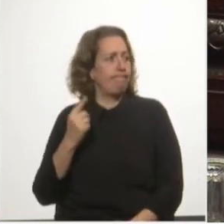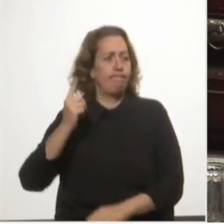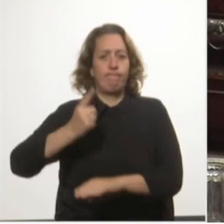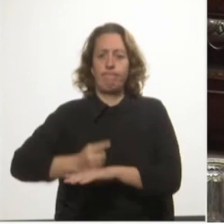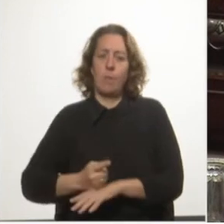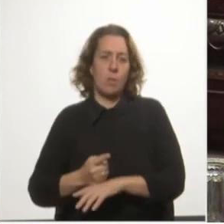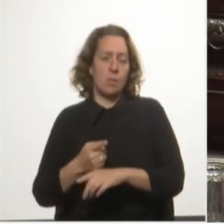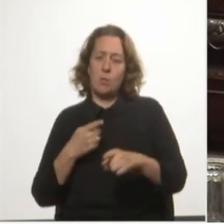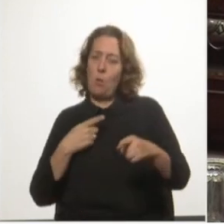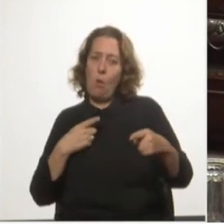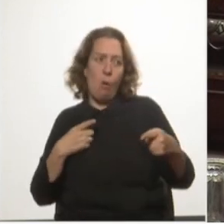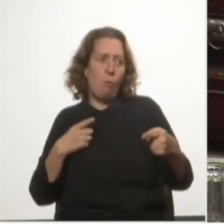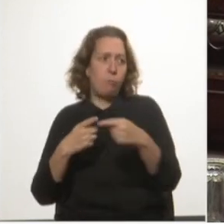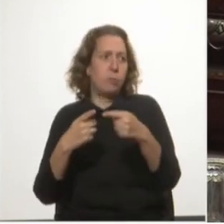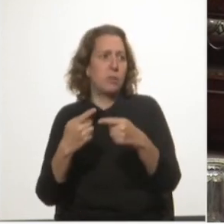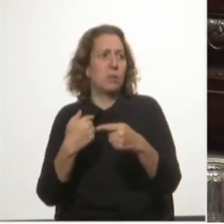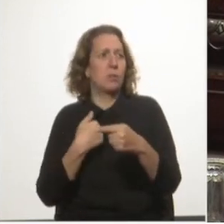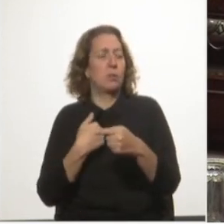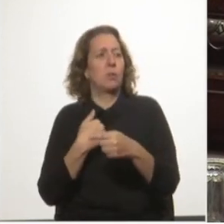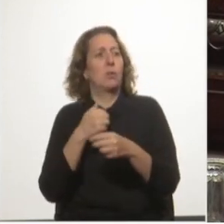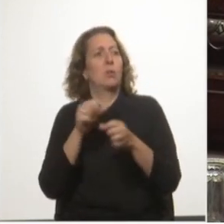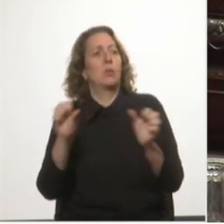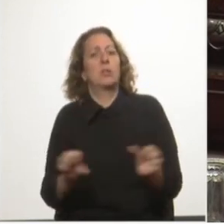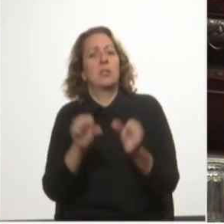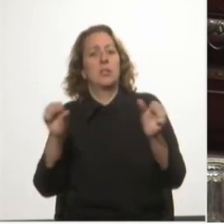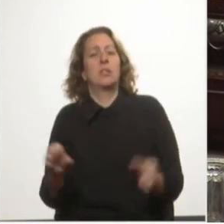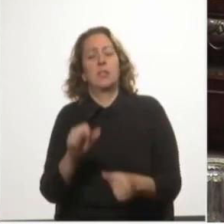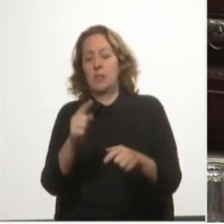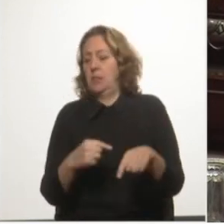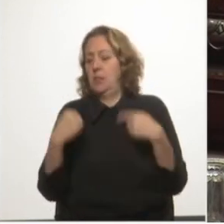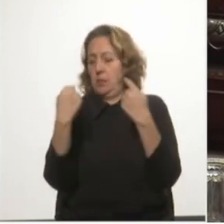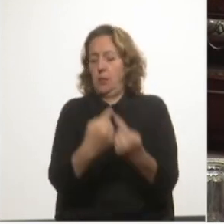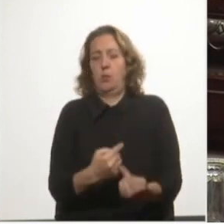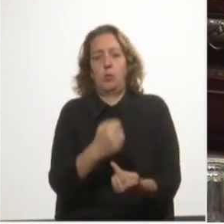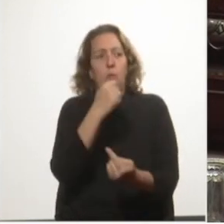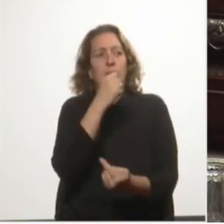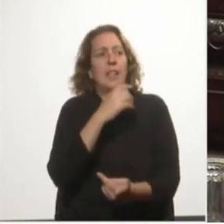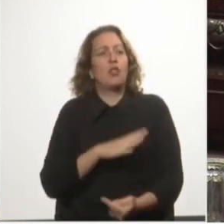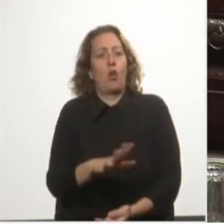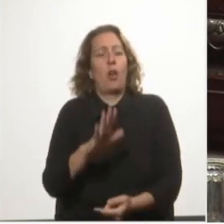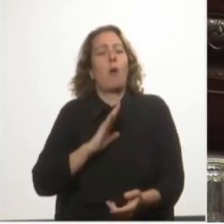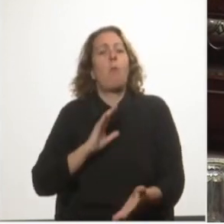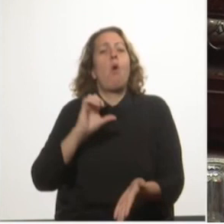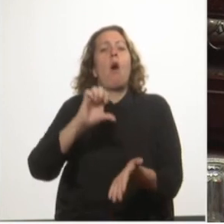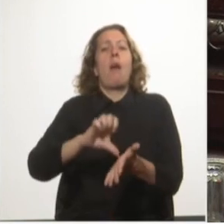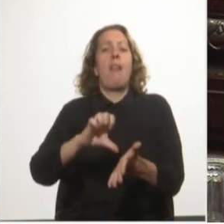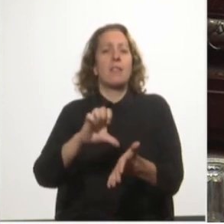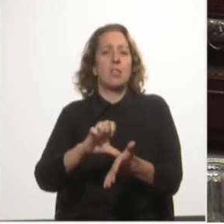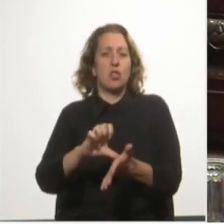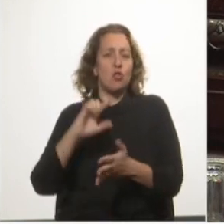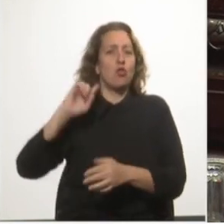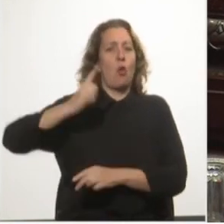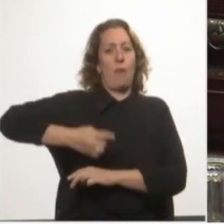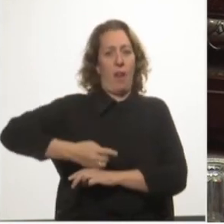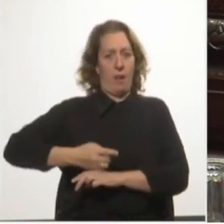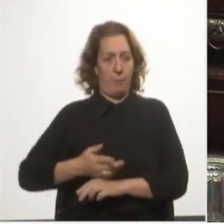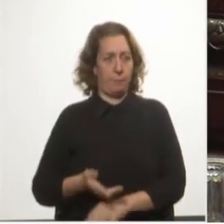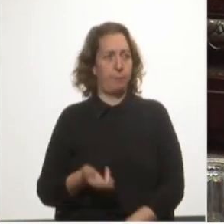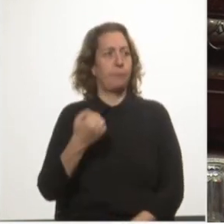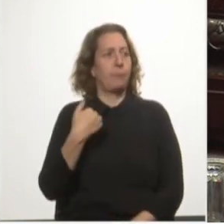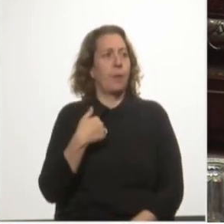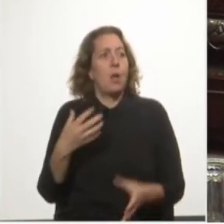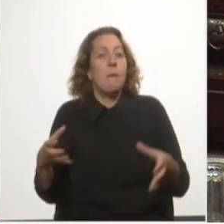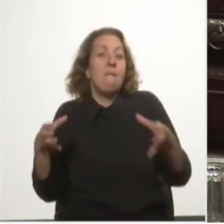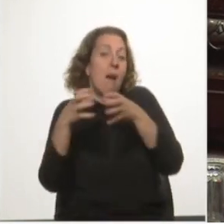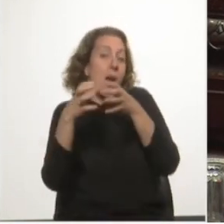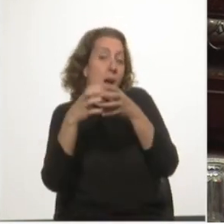a aquel en el cual se construyó nuestra historia como nación soberana. Afortunadamente, la bancada del Frente Amplio cuenta